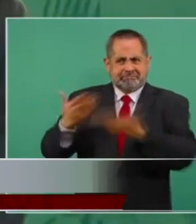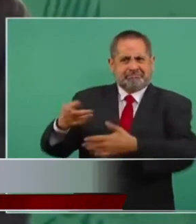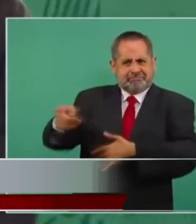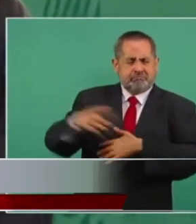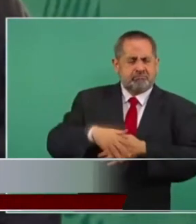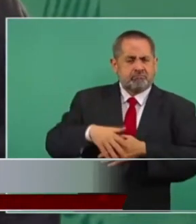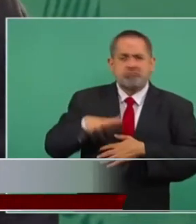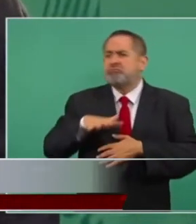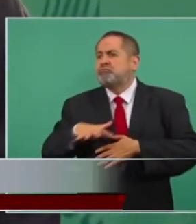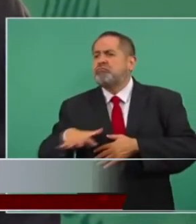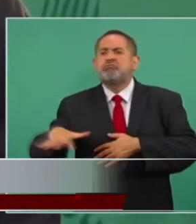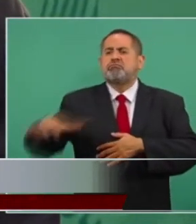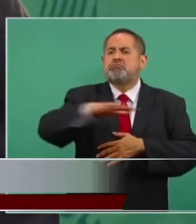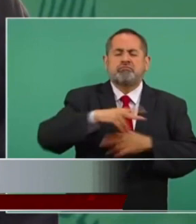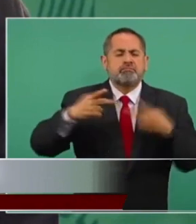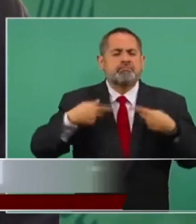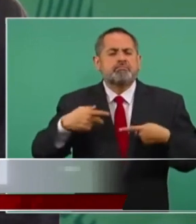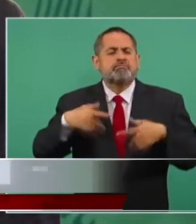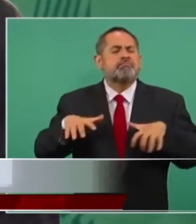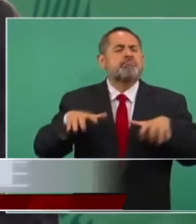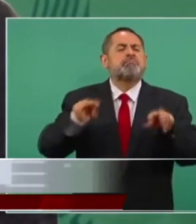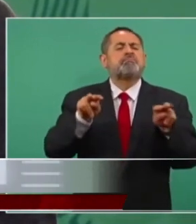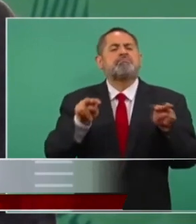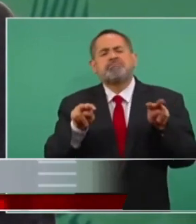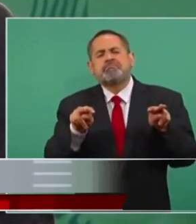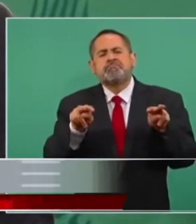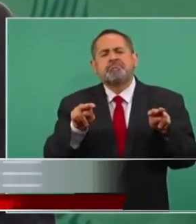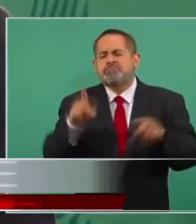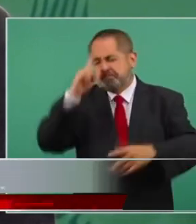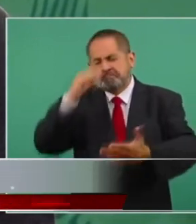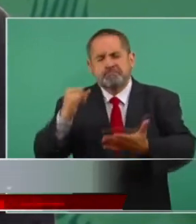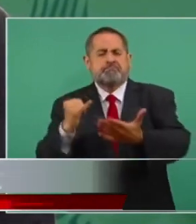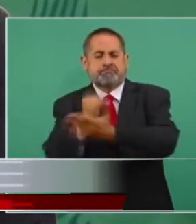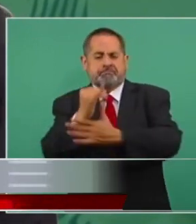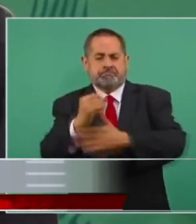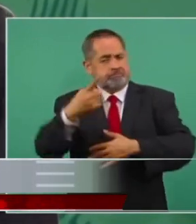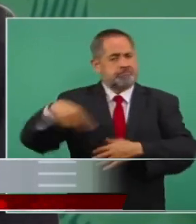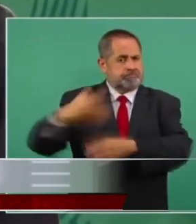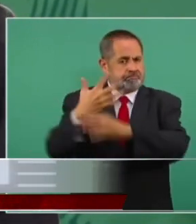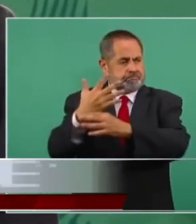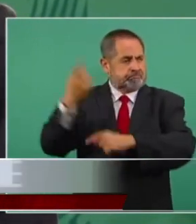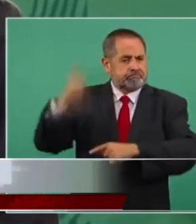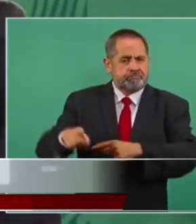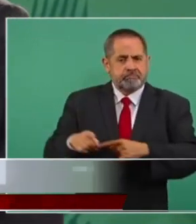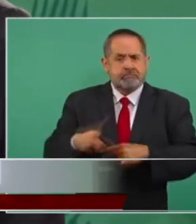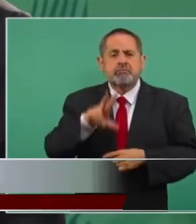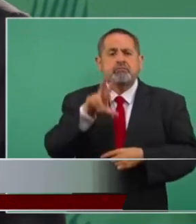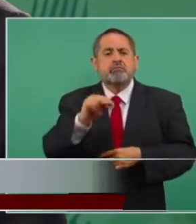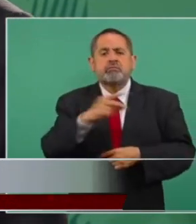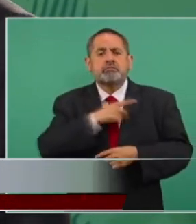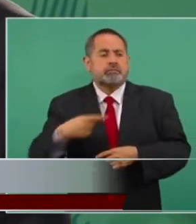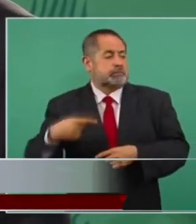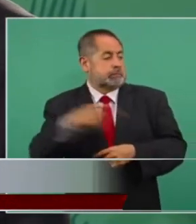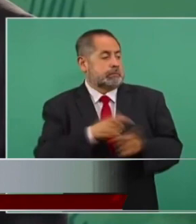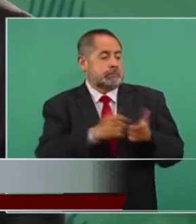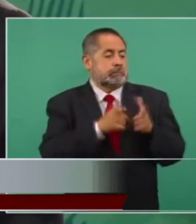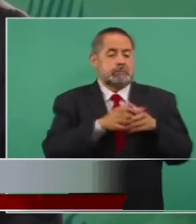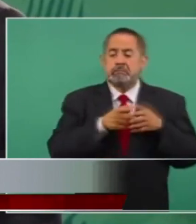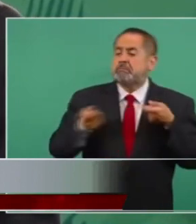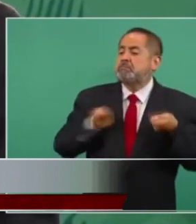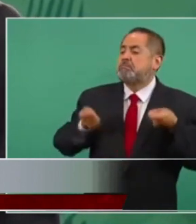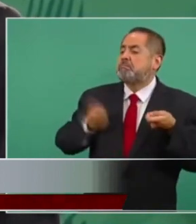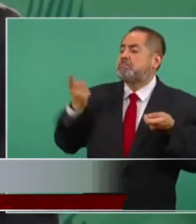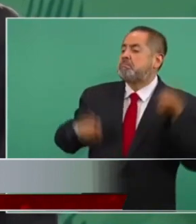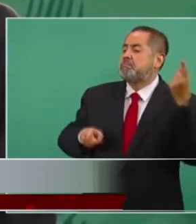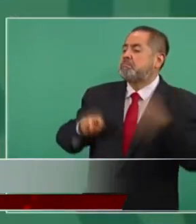sea el soberano no los grupos de intereses creados no el